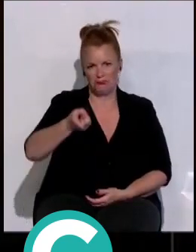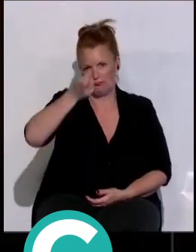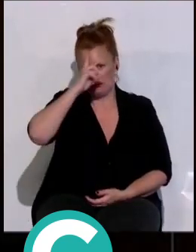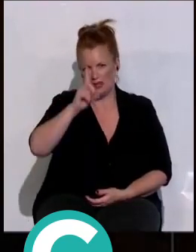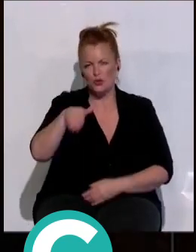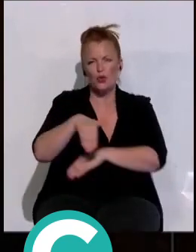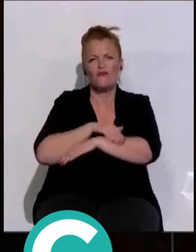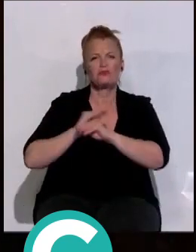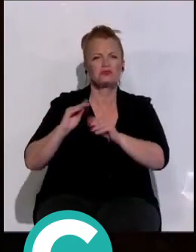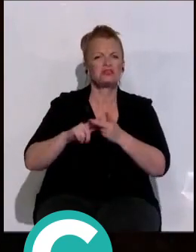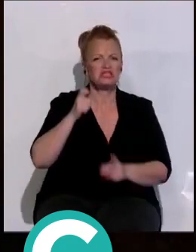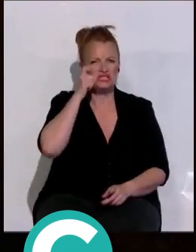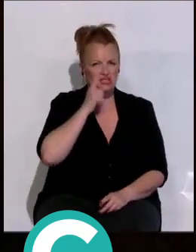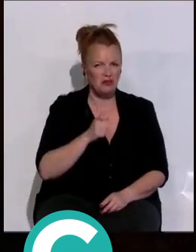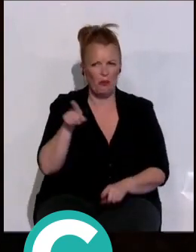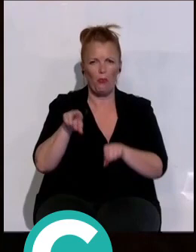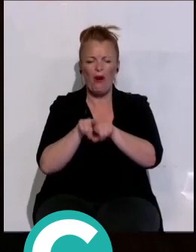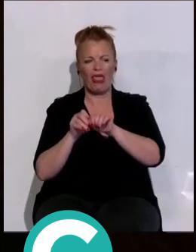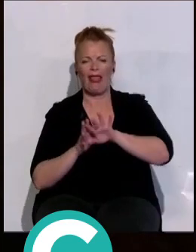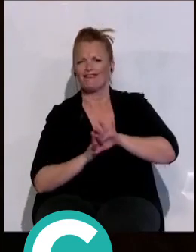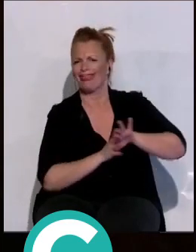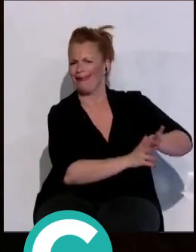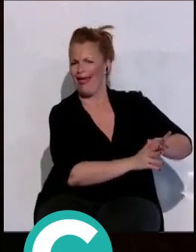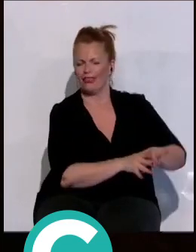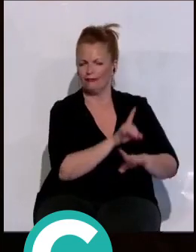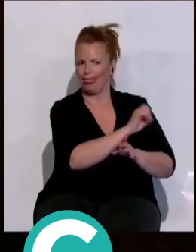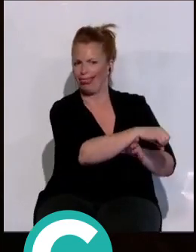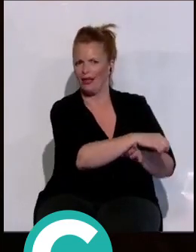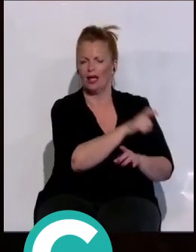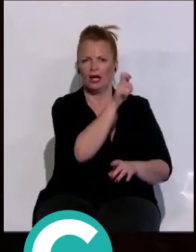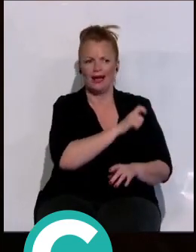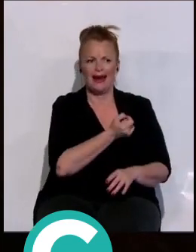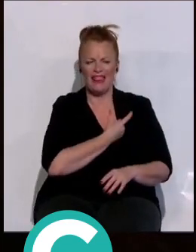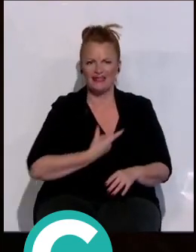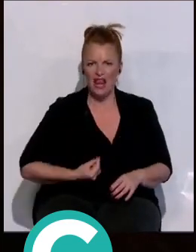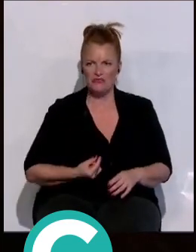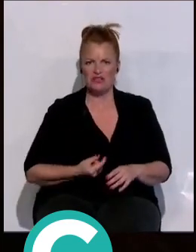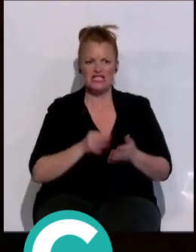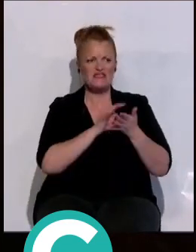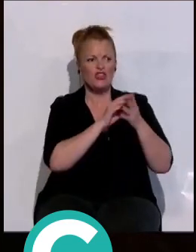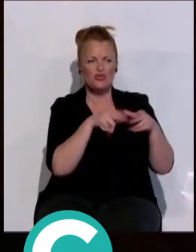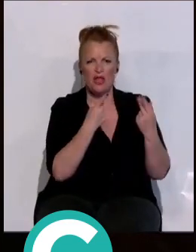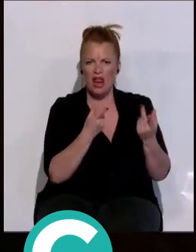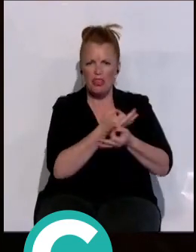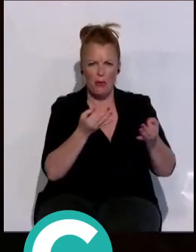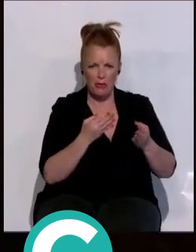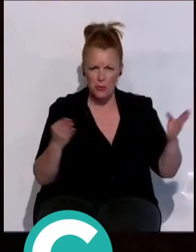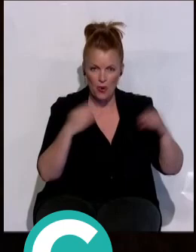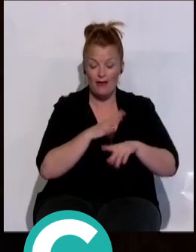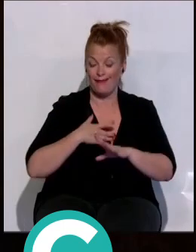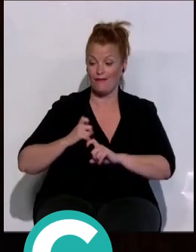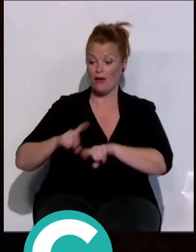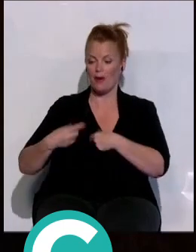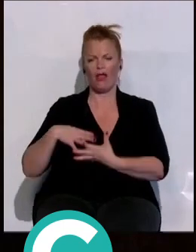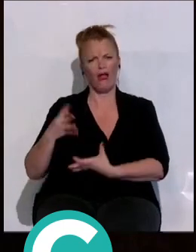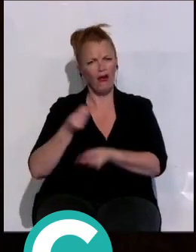Ha abandonado a los gaditanos, los tiene sin servicios sociales adecuados. Nuestra familia, nuestros hijos, tienen